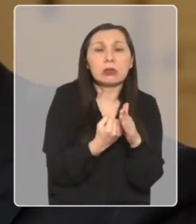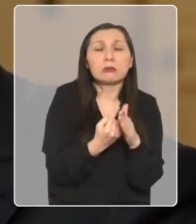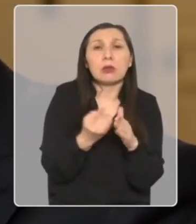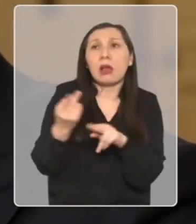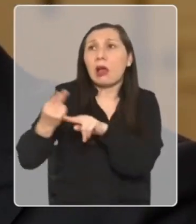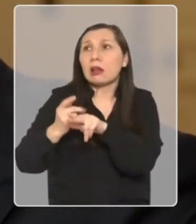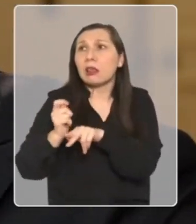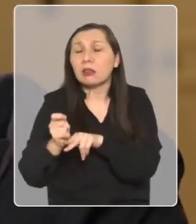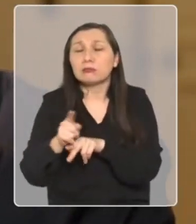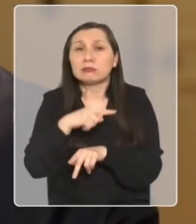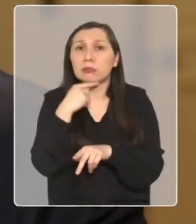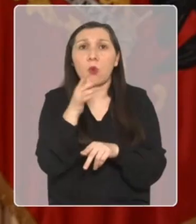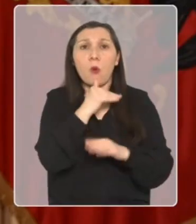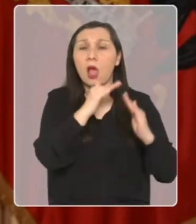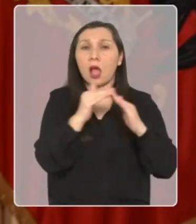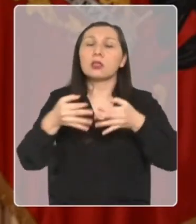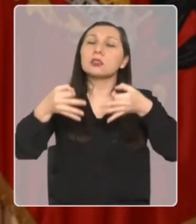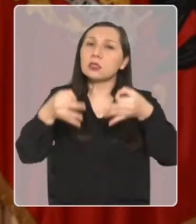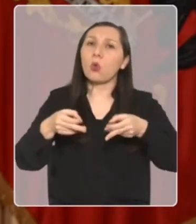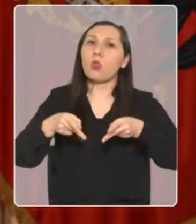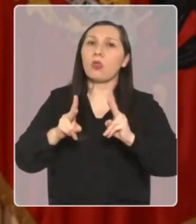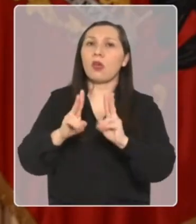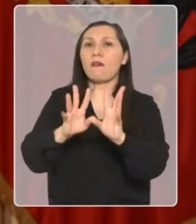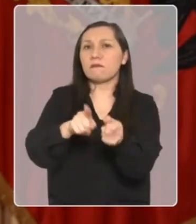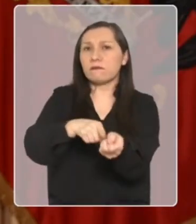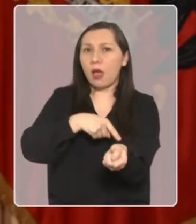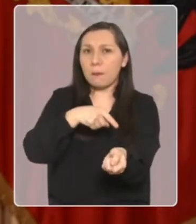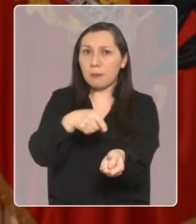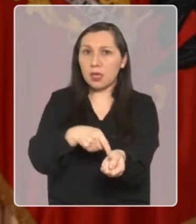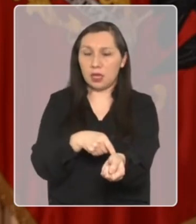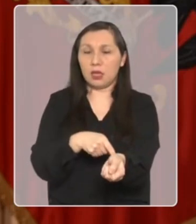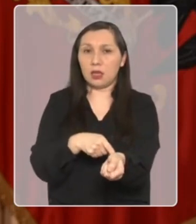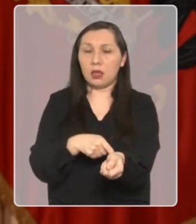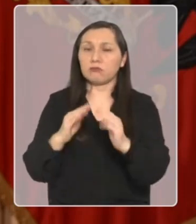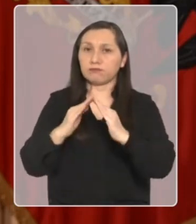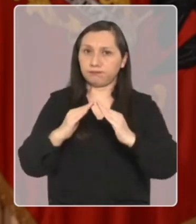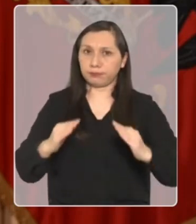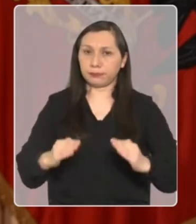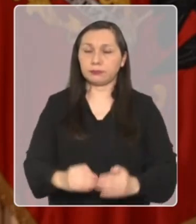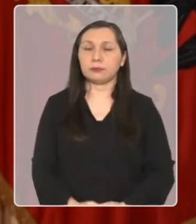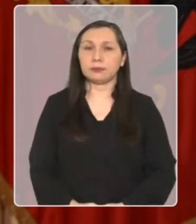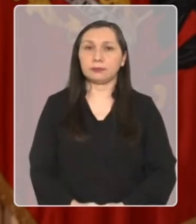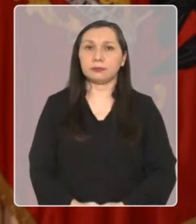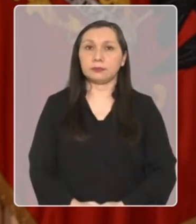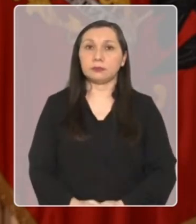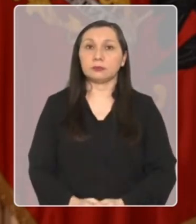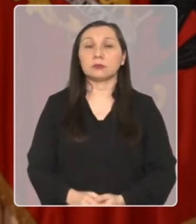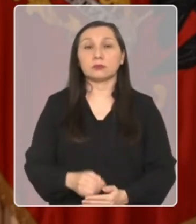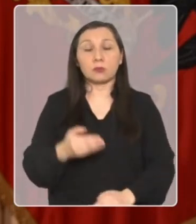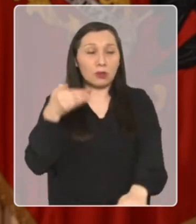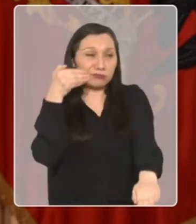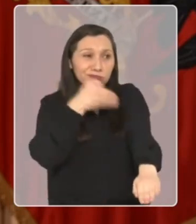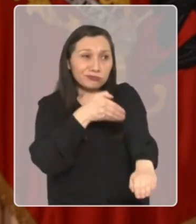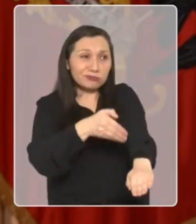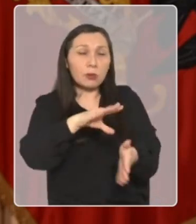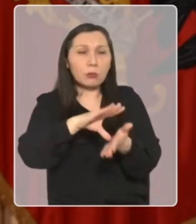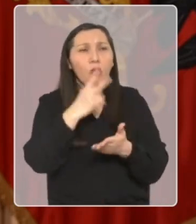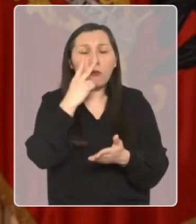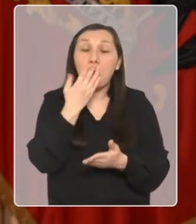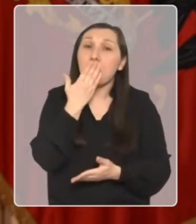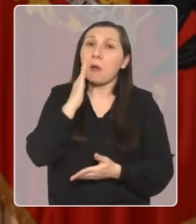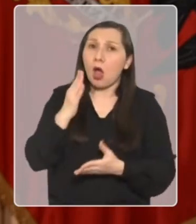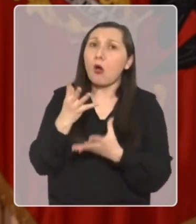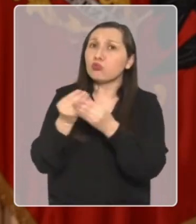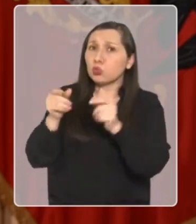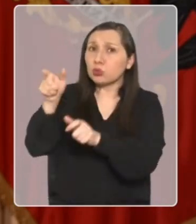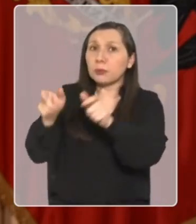no puede pagar arriendo, que no tiene casa, asegurar el derecho de las familias a una vivienda. Al recorrer el país he